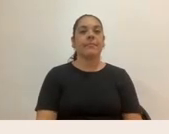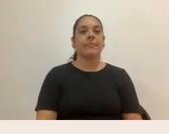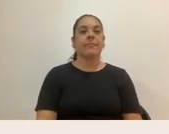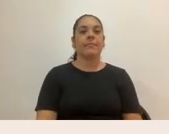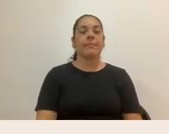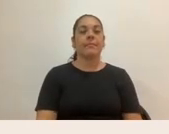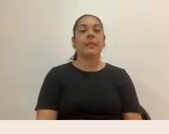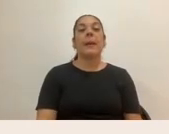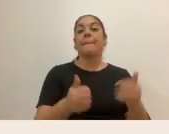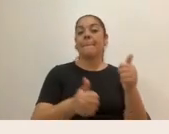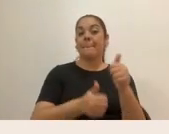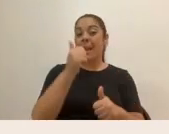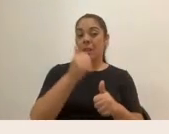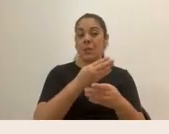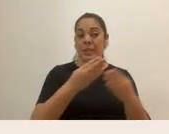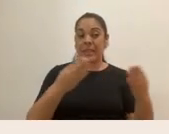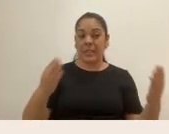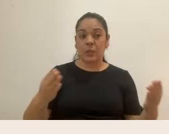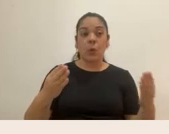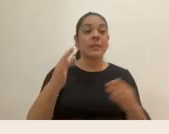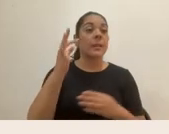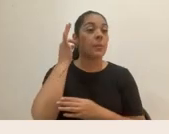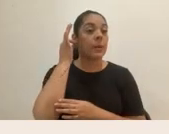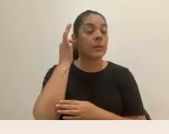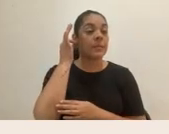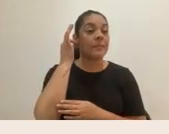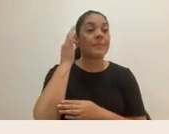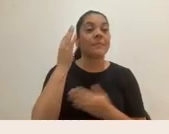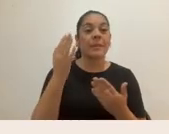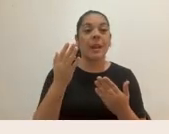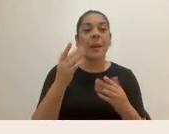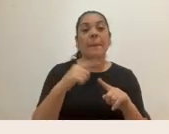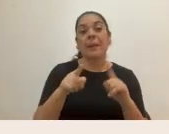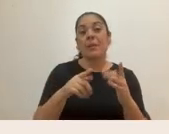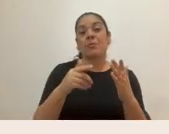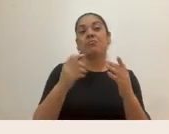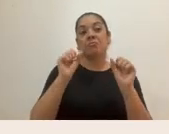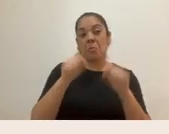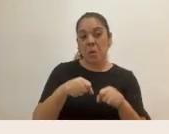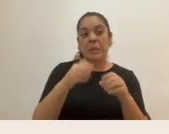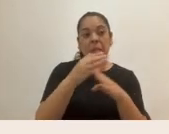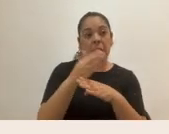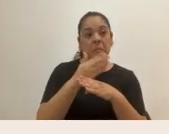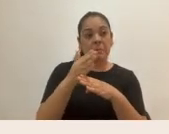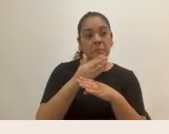A mi lees, la mayoría de las cosas son las mujeres, aunque ciertas de ellas pueden ser compartidas.